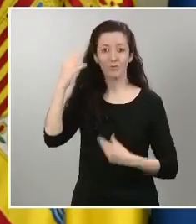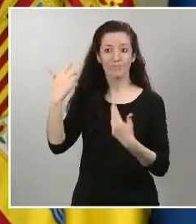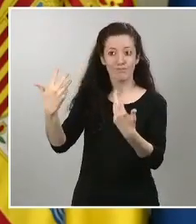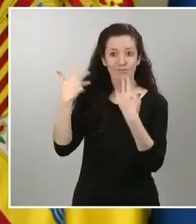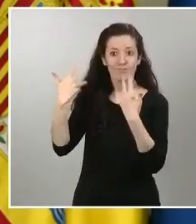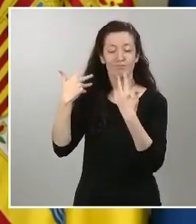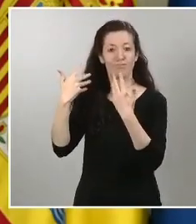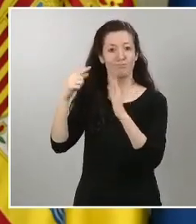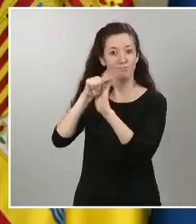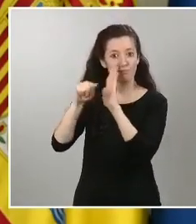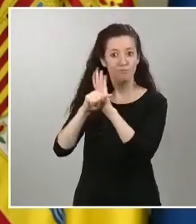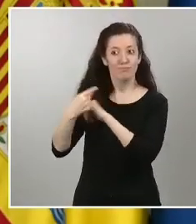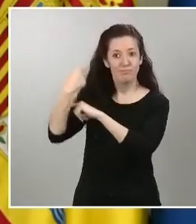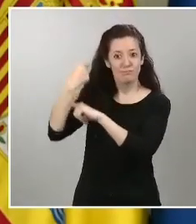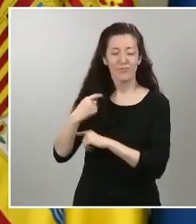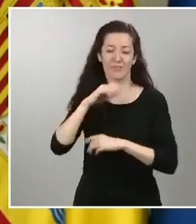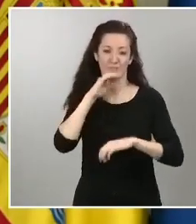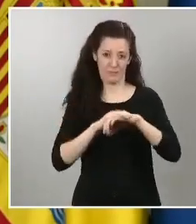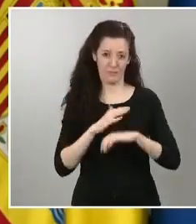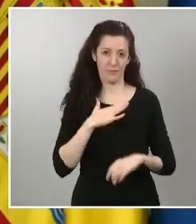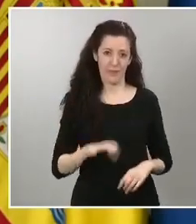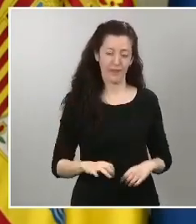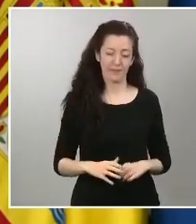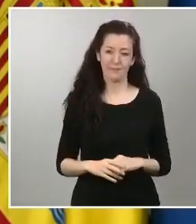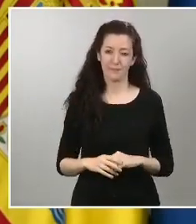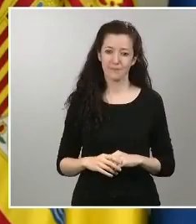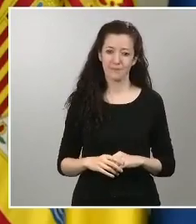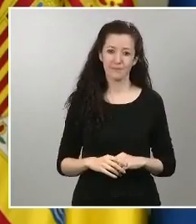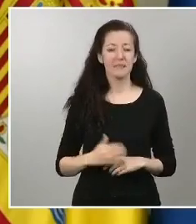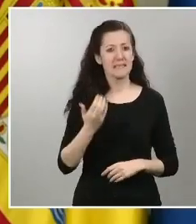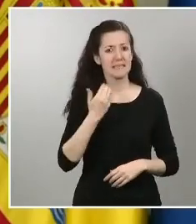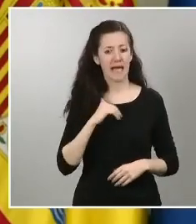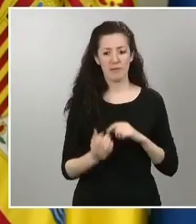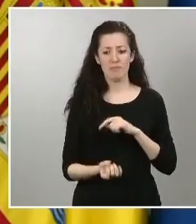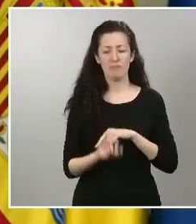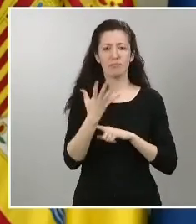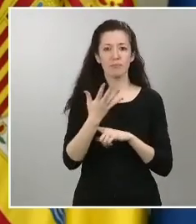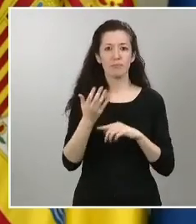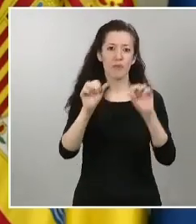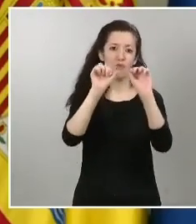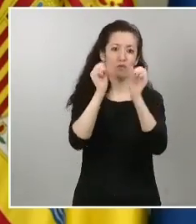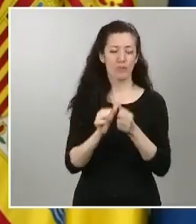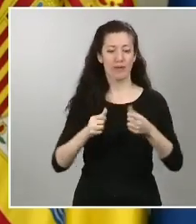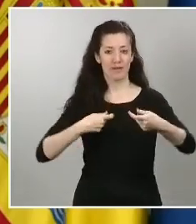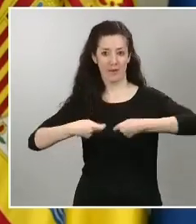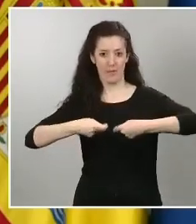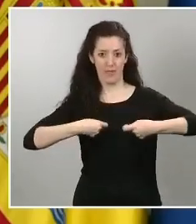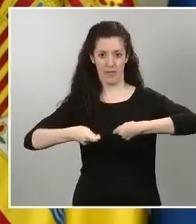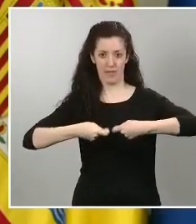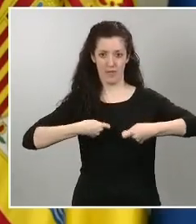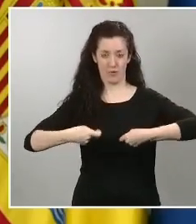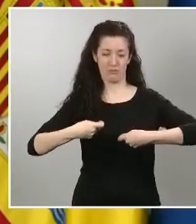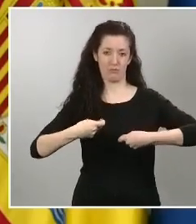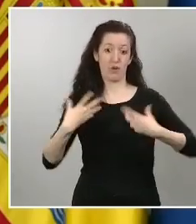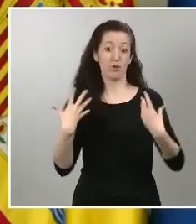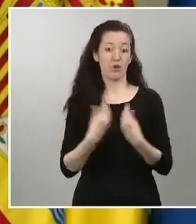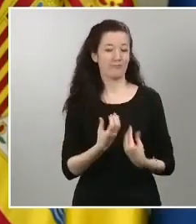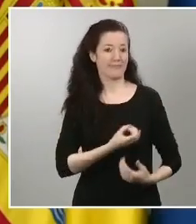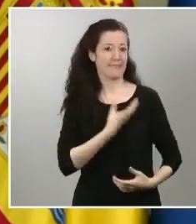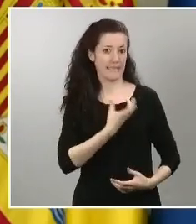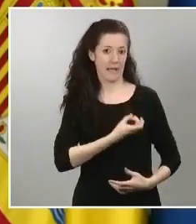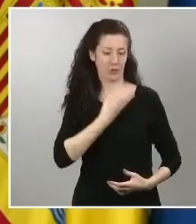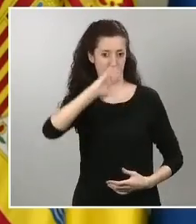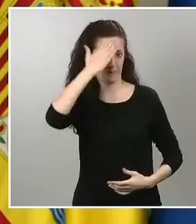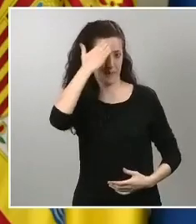creamos mecanismos de negociación con los sindicatos más representativos también con los más representativos en el sector